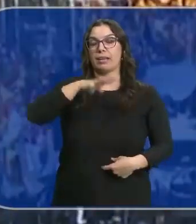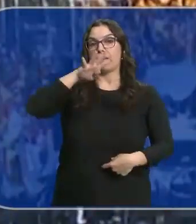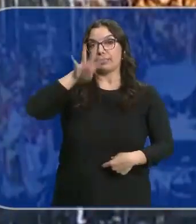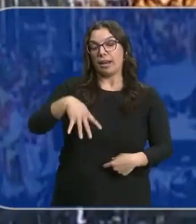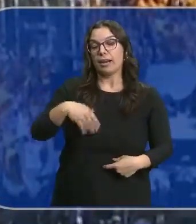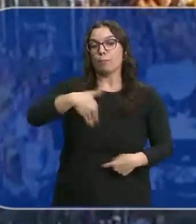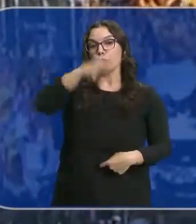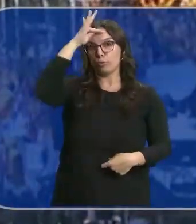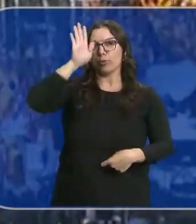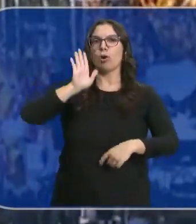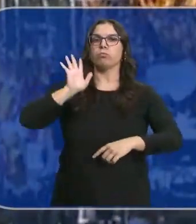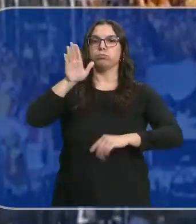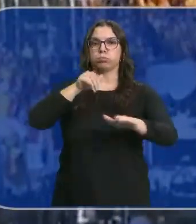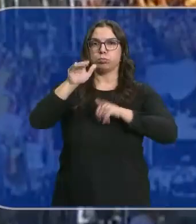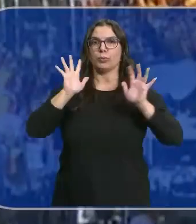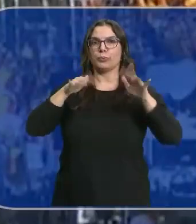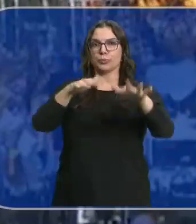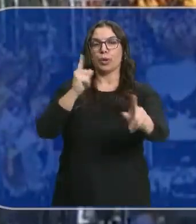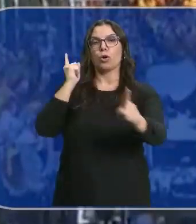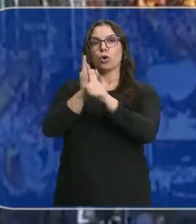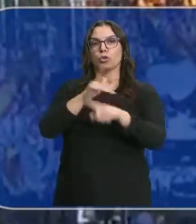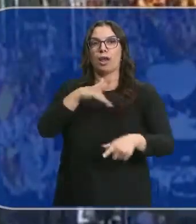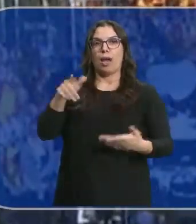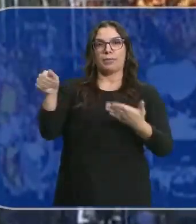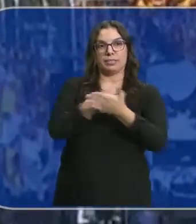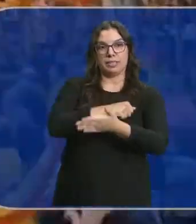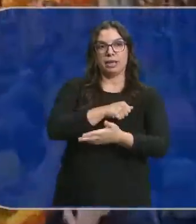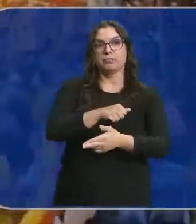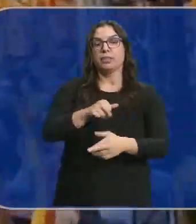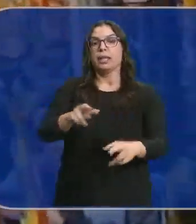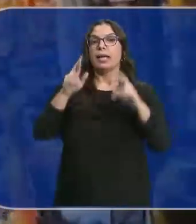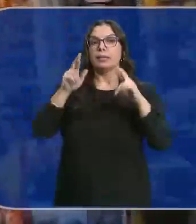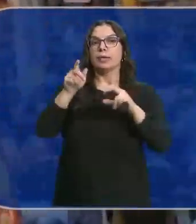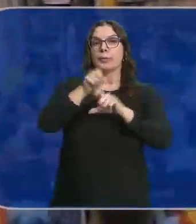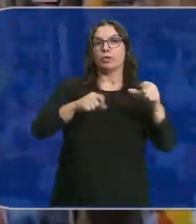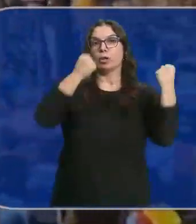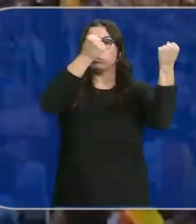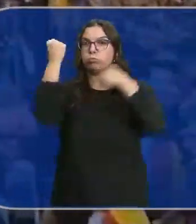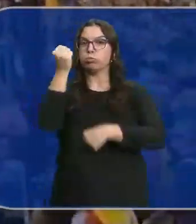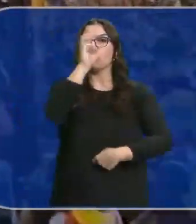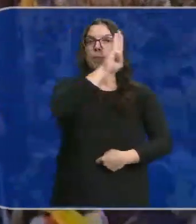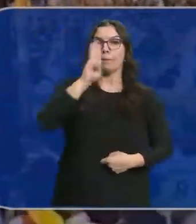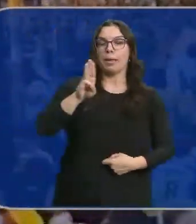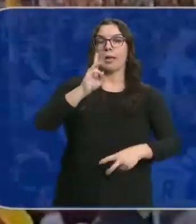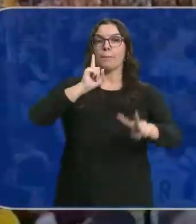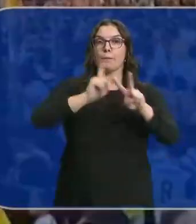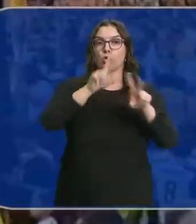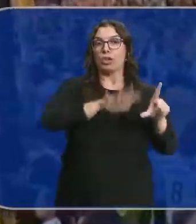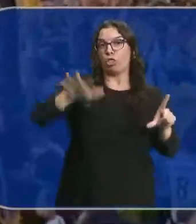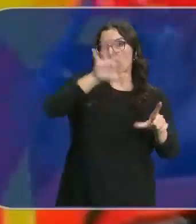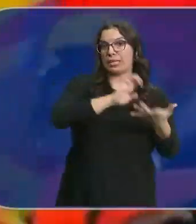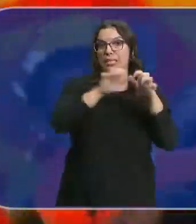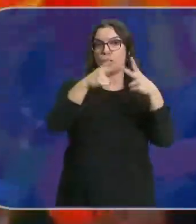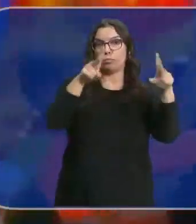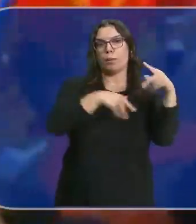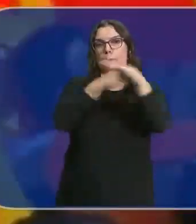domingo otra concentración, esta vez en contra de la amnistía. Se espera que acudan a altos cargos nacionales del PP y de Vox, pero también de Castilla y León. El